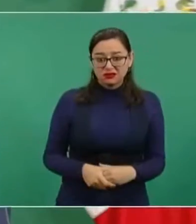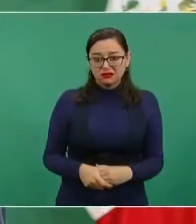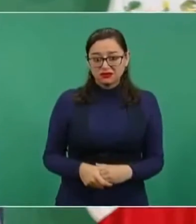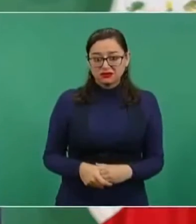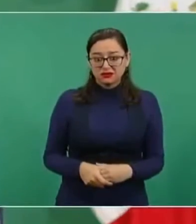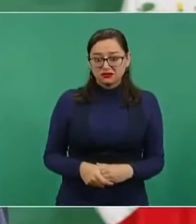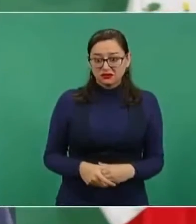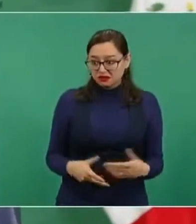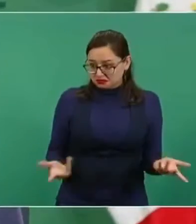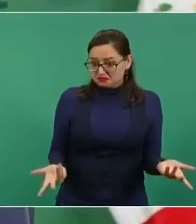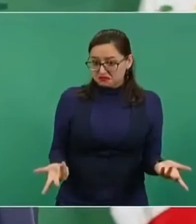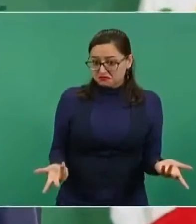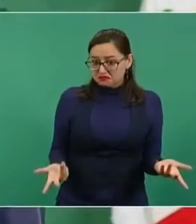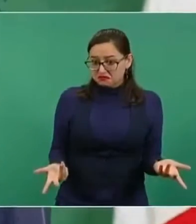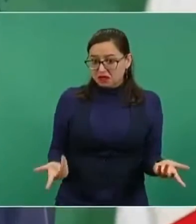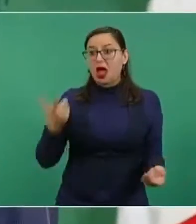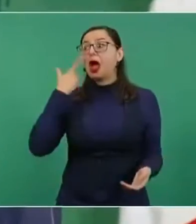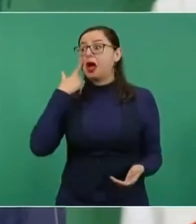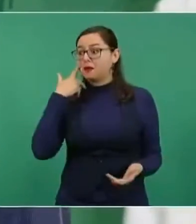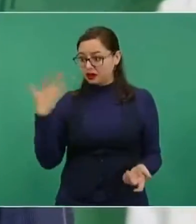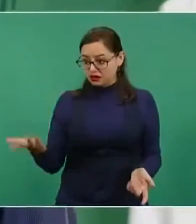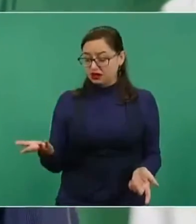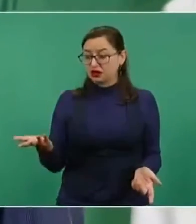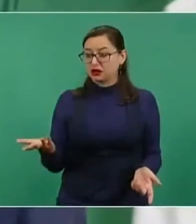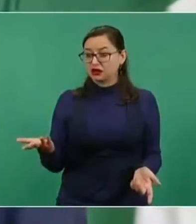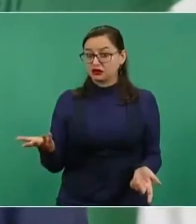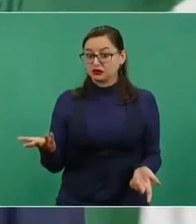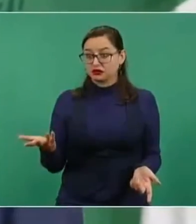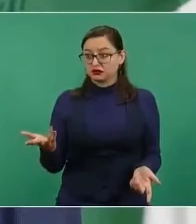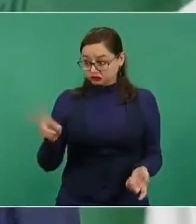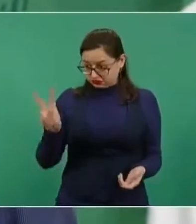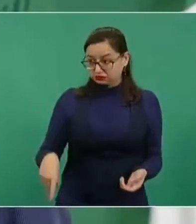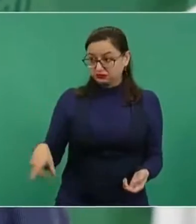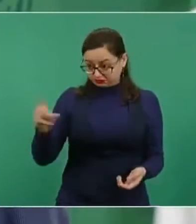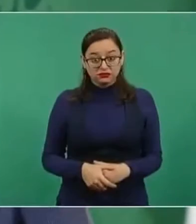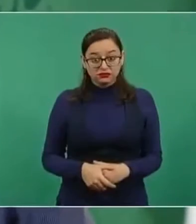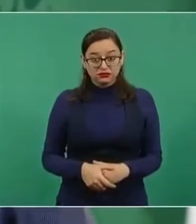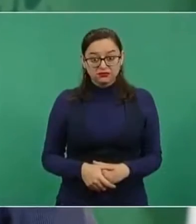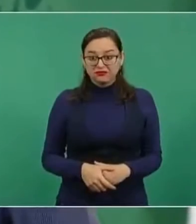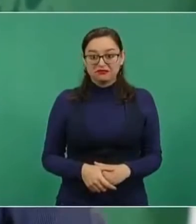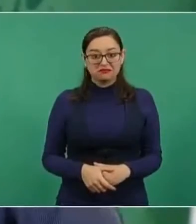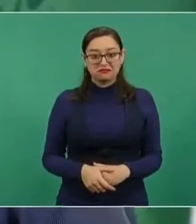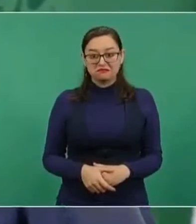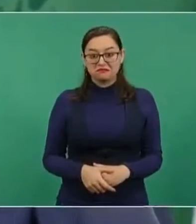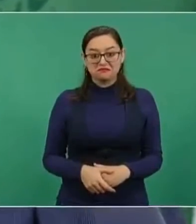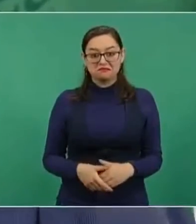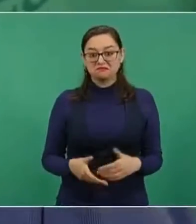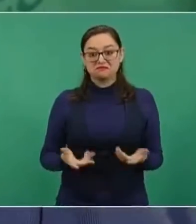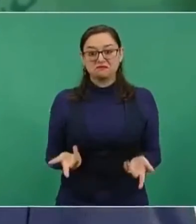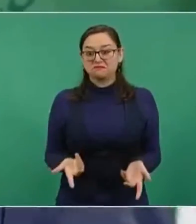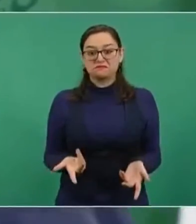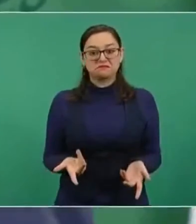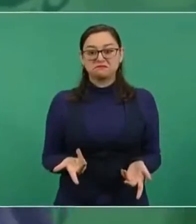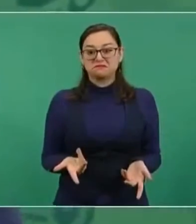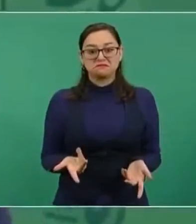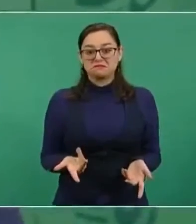A ver, en honor a la verdad, se sabía, casi quiebran